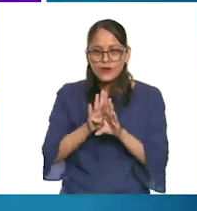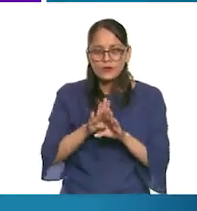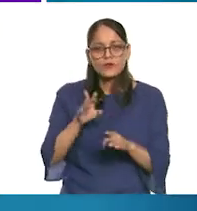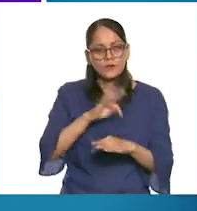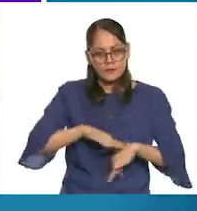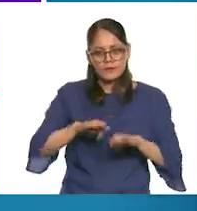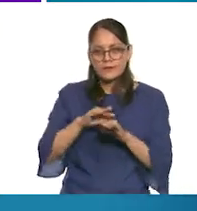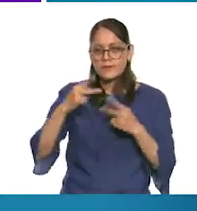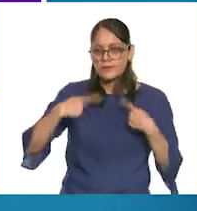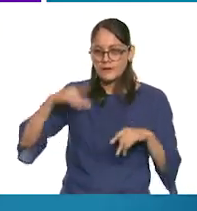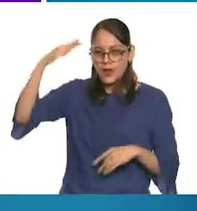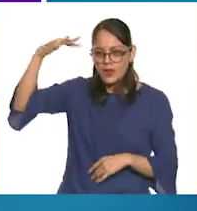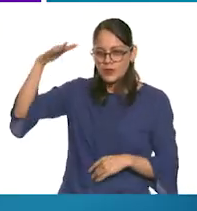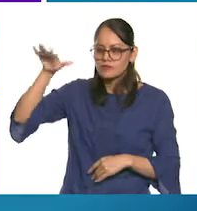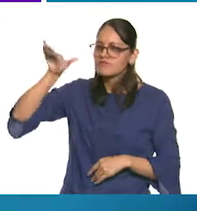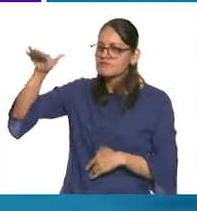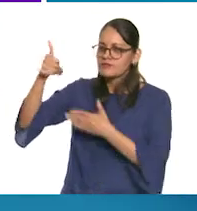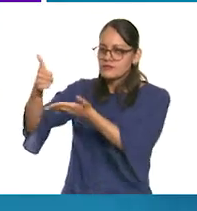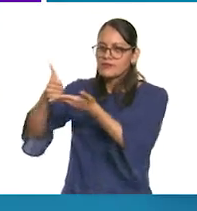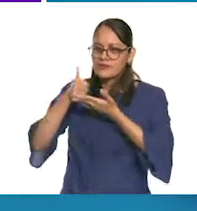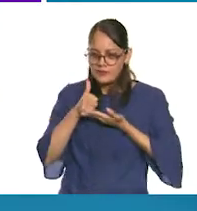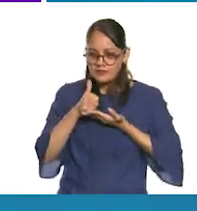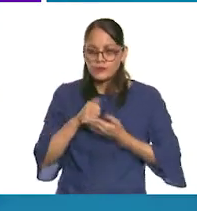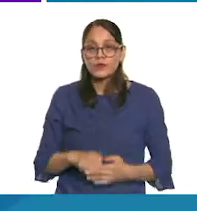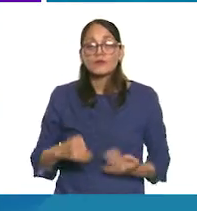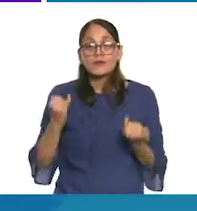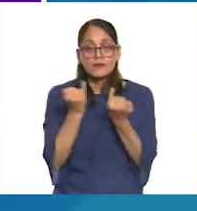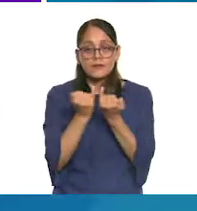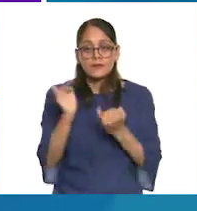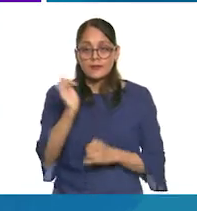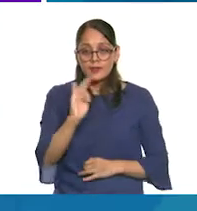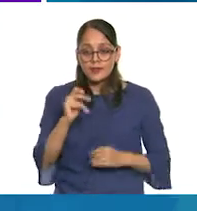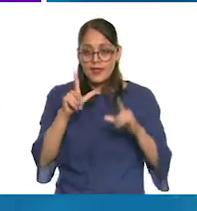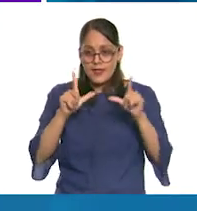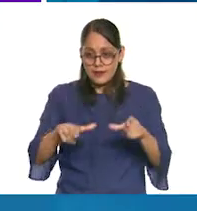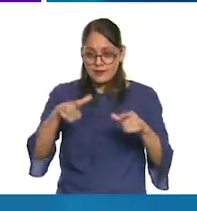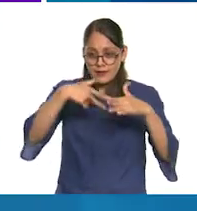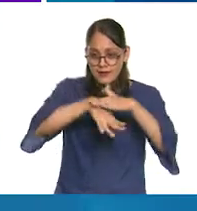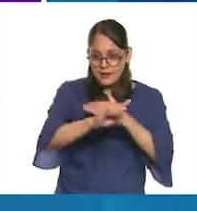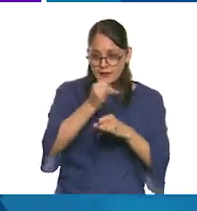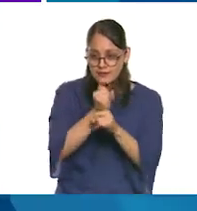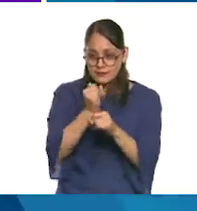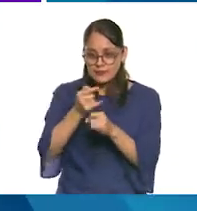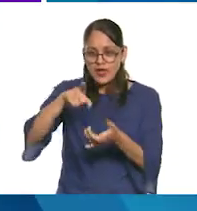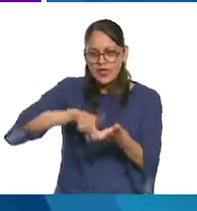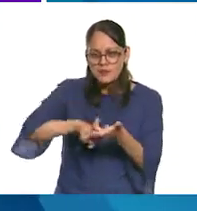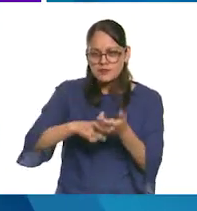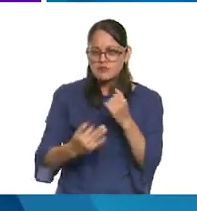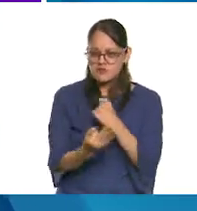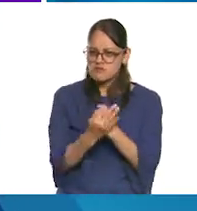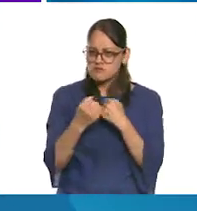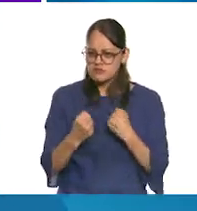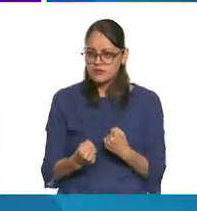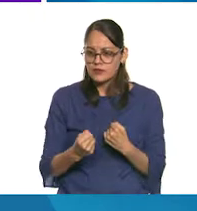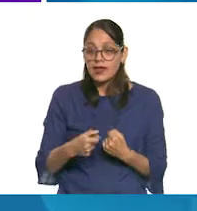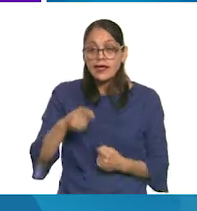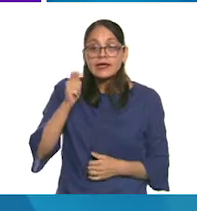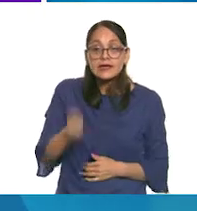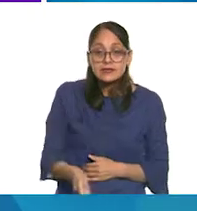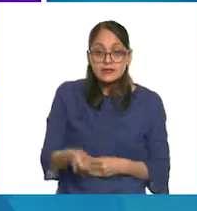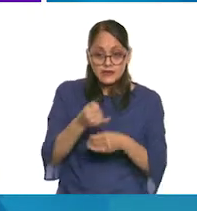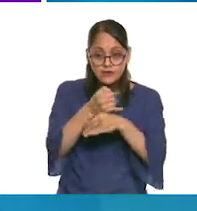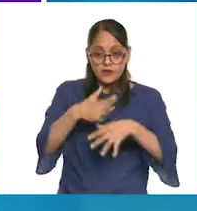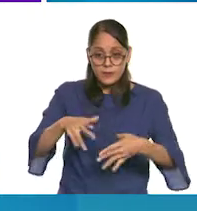acercarte a un adulto de confianza. Ahora bien, aunque los sitios que visitamos sean seguros, eso no implica que la